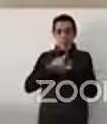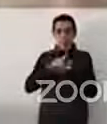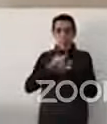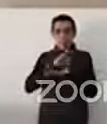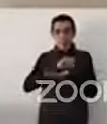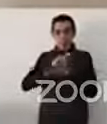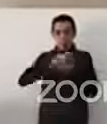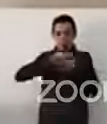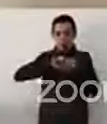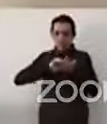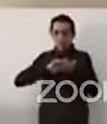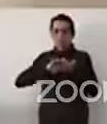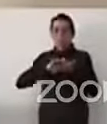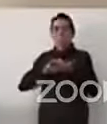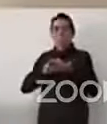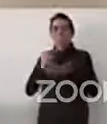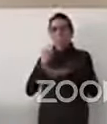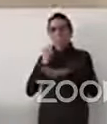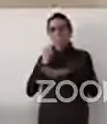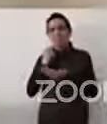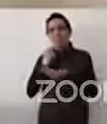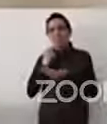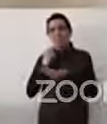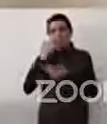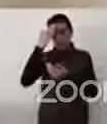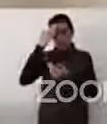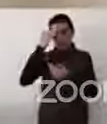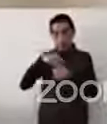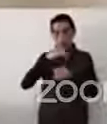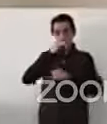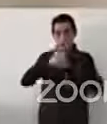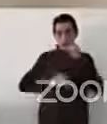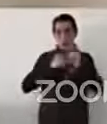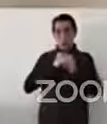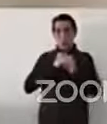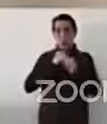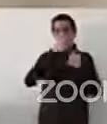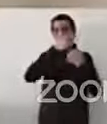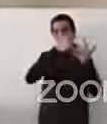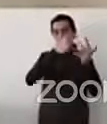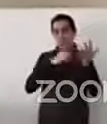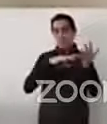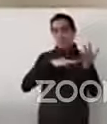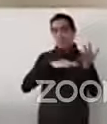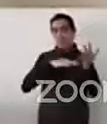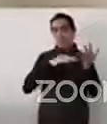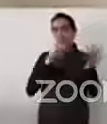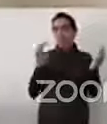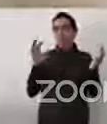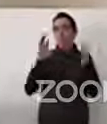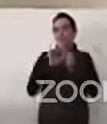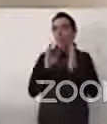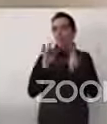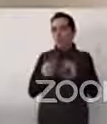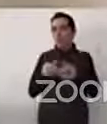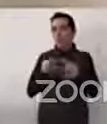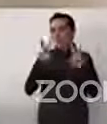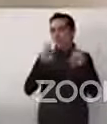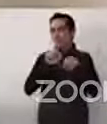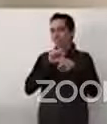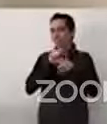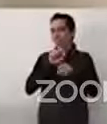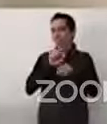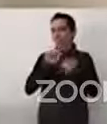que ya hay un consenso internacional sobre el tema. Así que me quedo con eso y muchas gracias de nuevo a la UNESCO y al